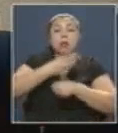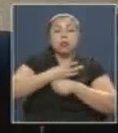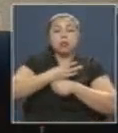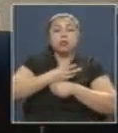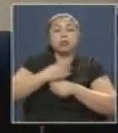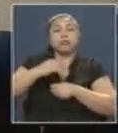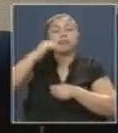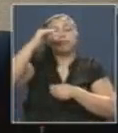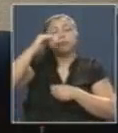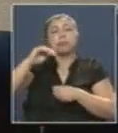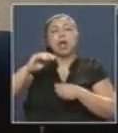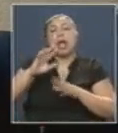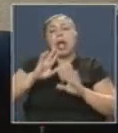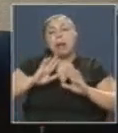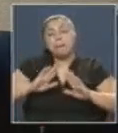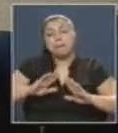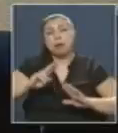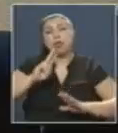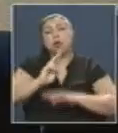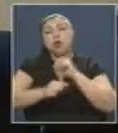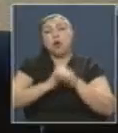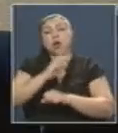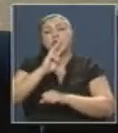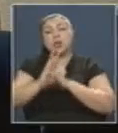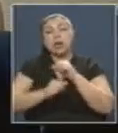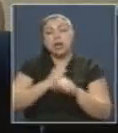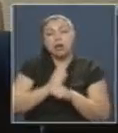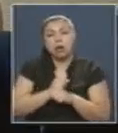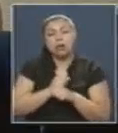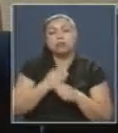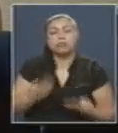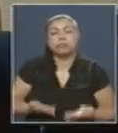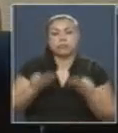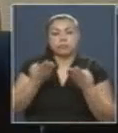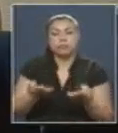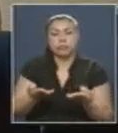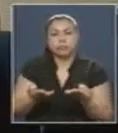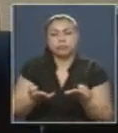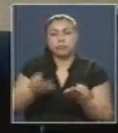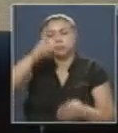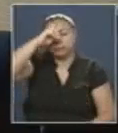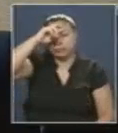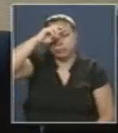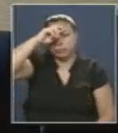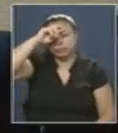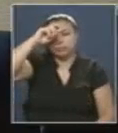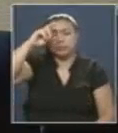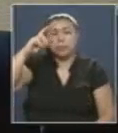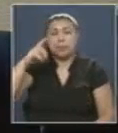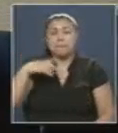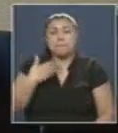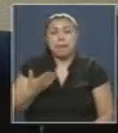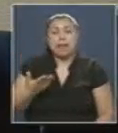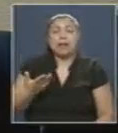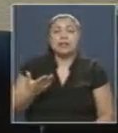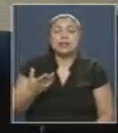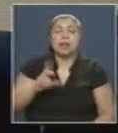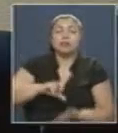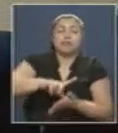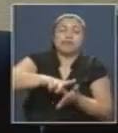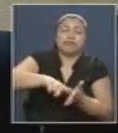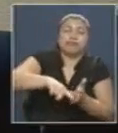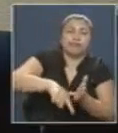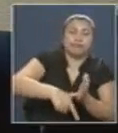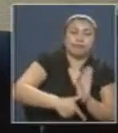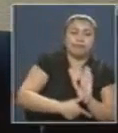esperando un año, dos años, tres años, justamente una atención en algún hospital. Y esto se agrava mucho más